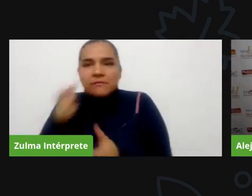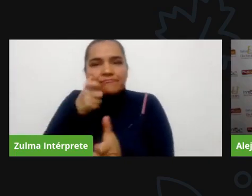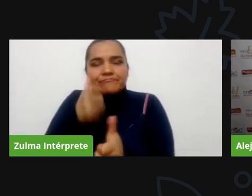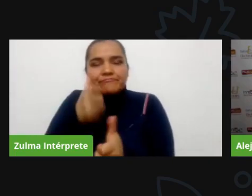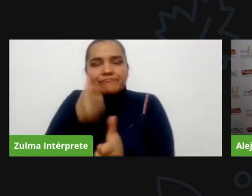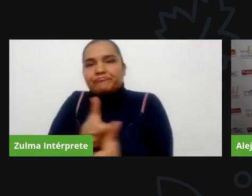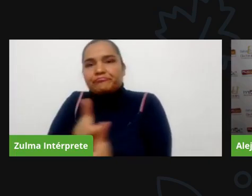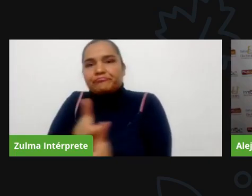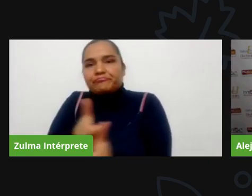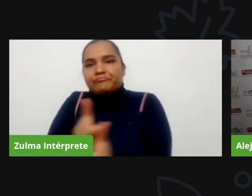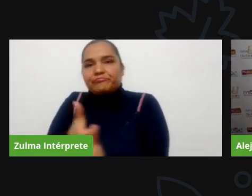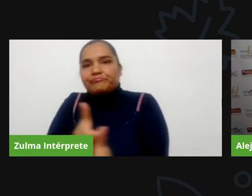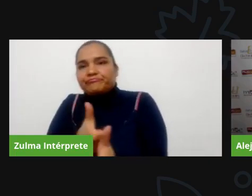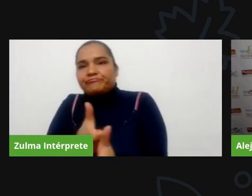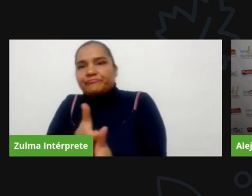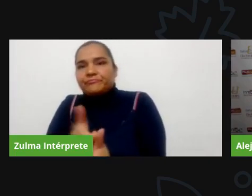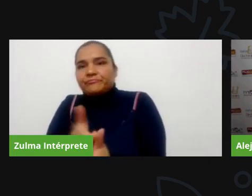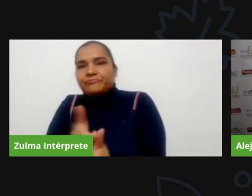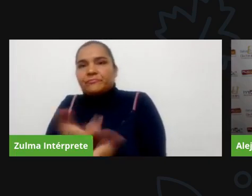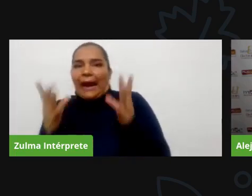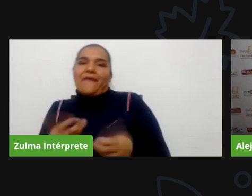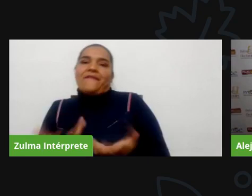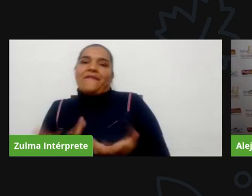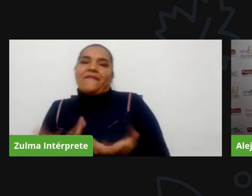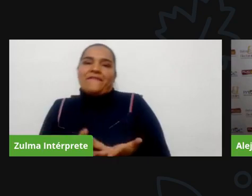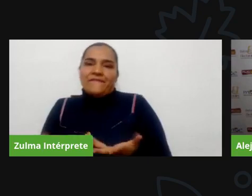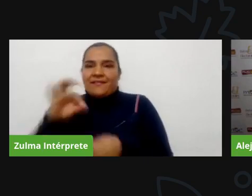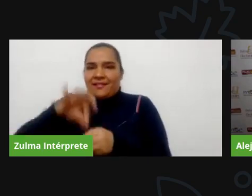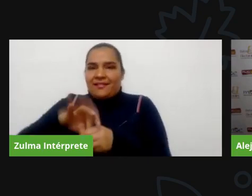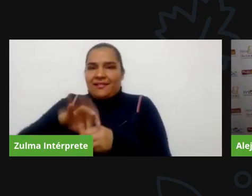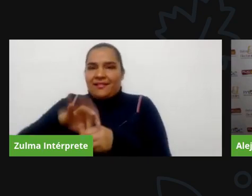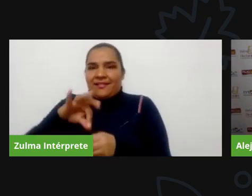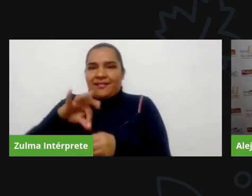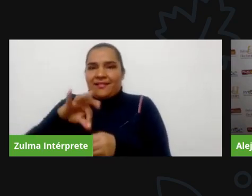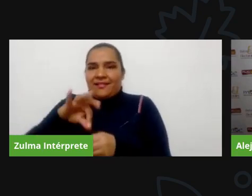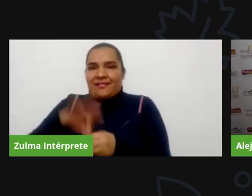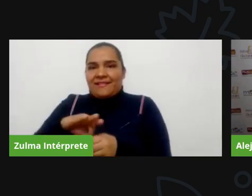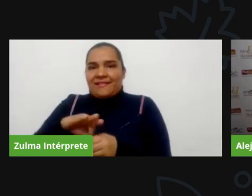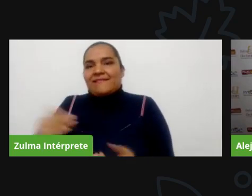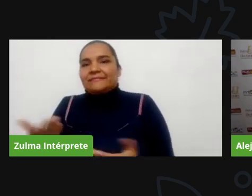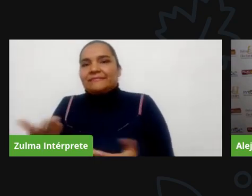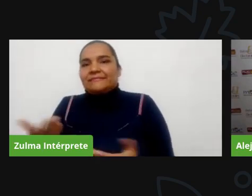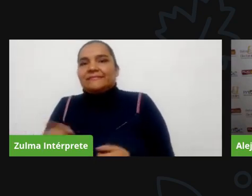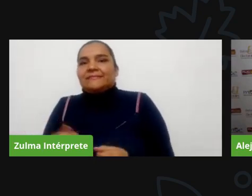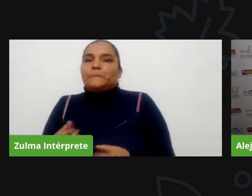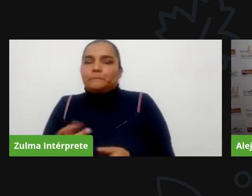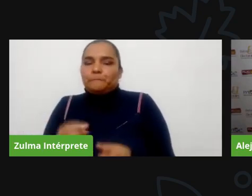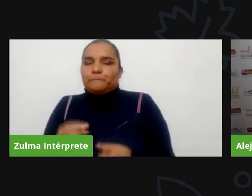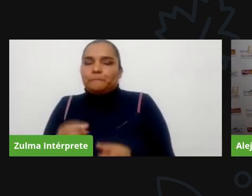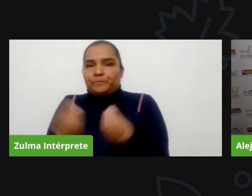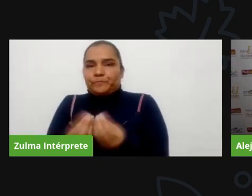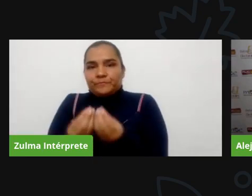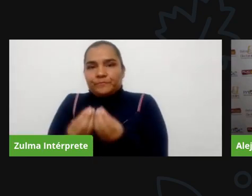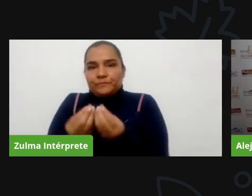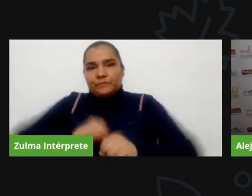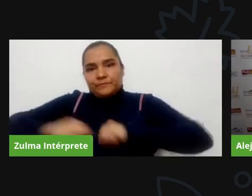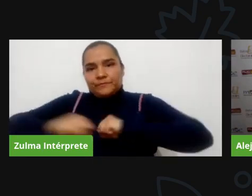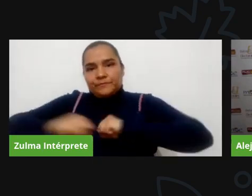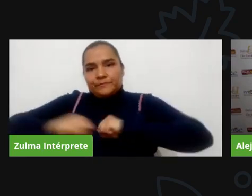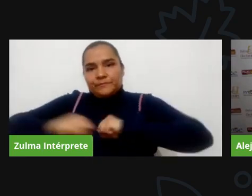juntas de acción comunal nosotros en colombia y